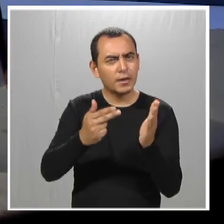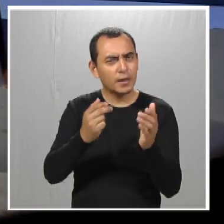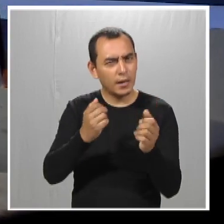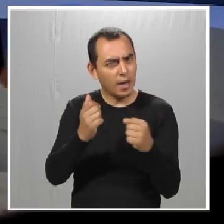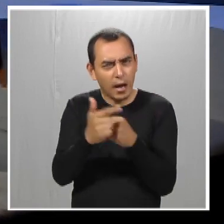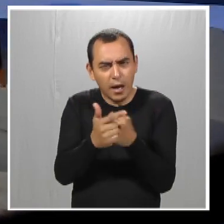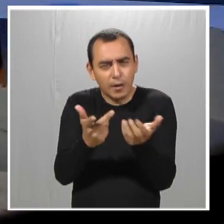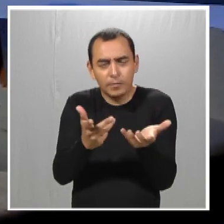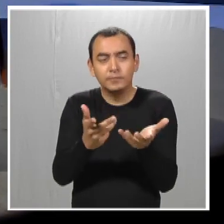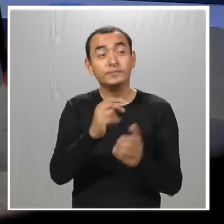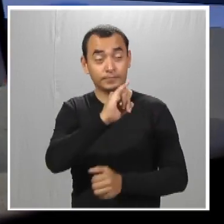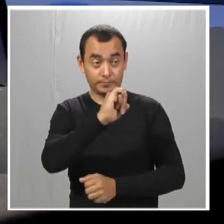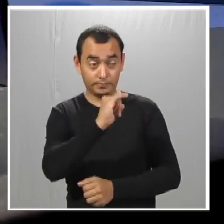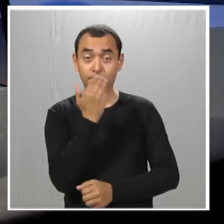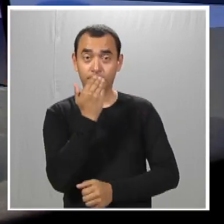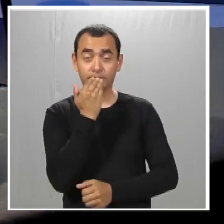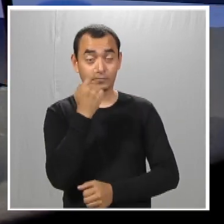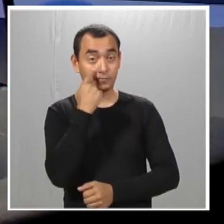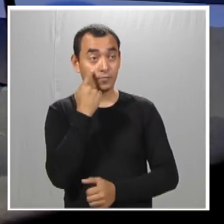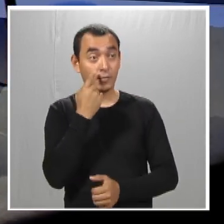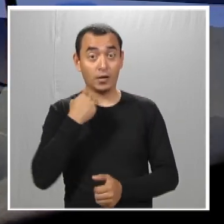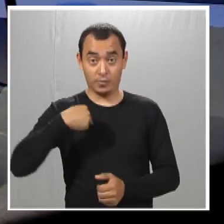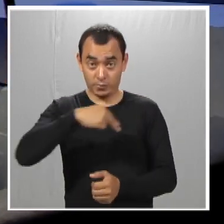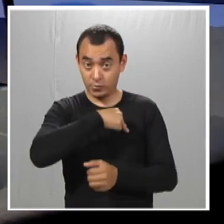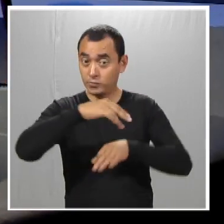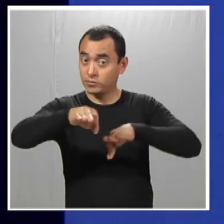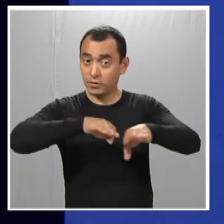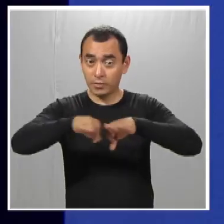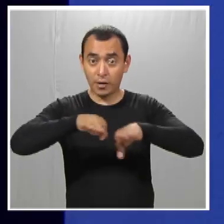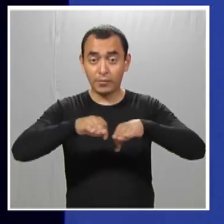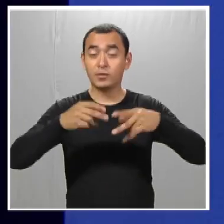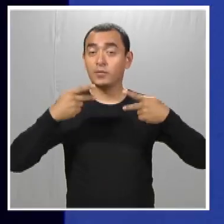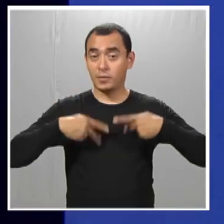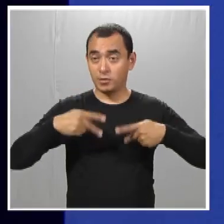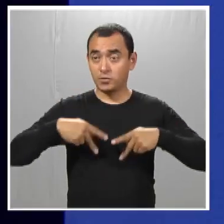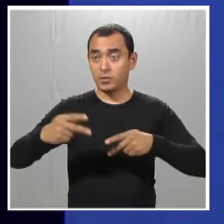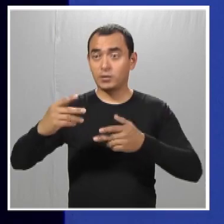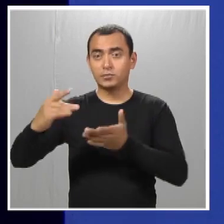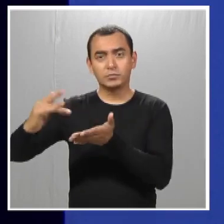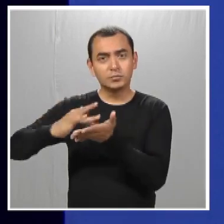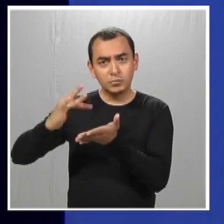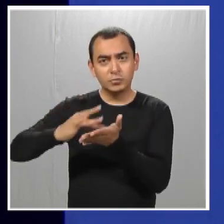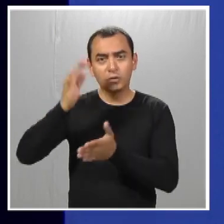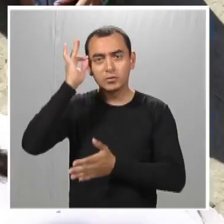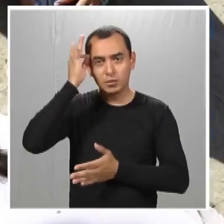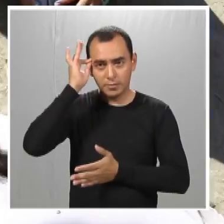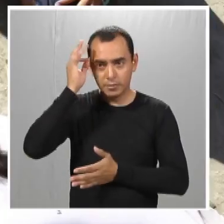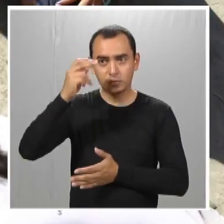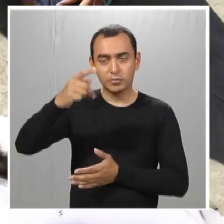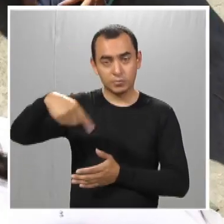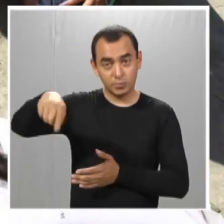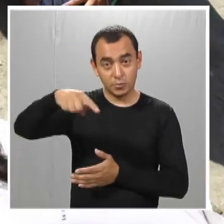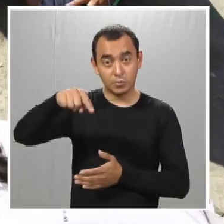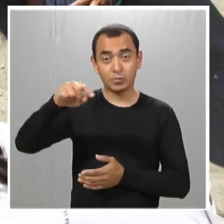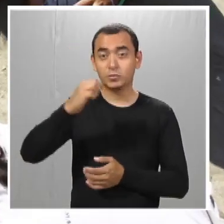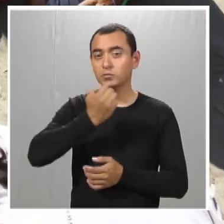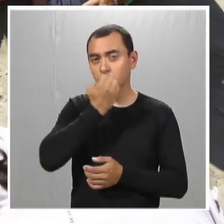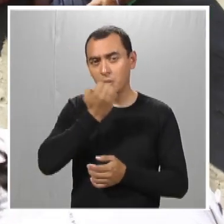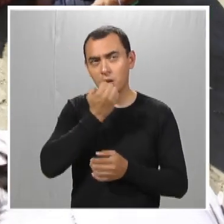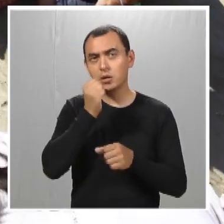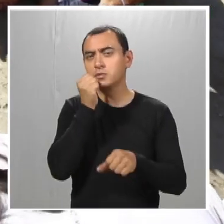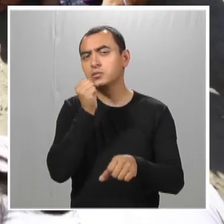talleres, algo en específico? Sí, bueno, nosotros trabajamos con voluntarios, casi siempre de